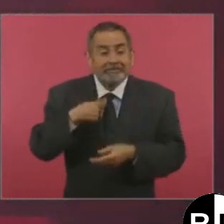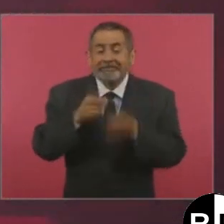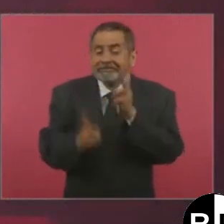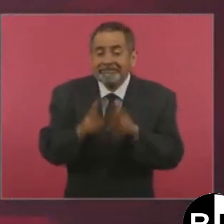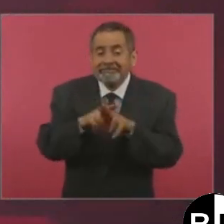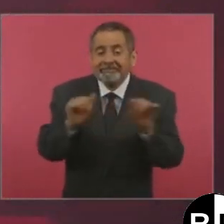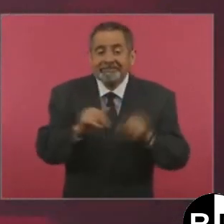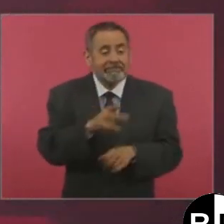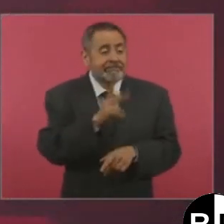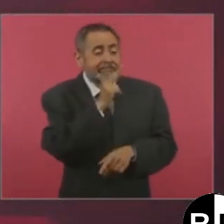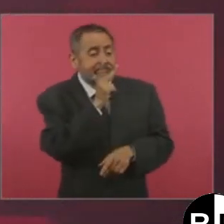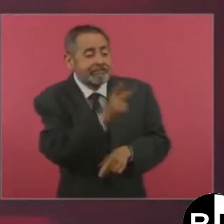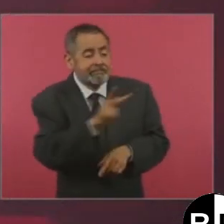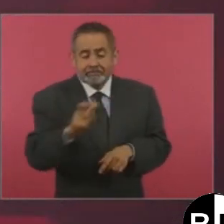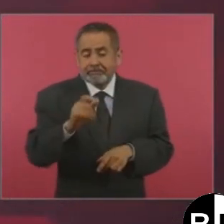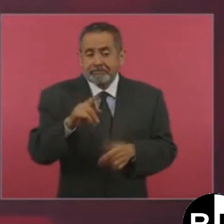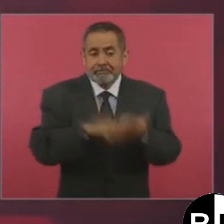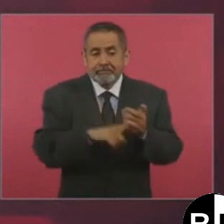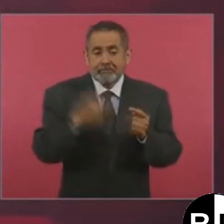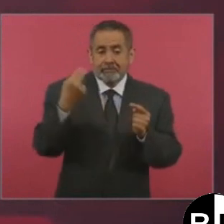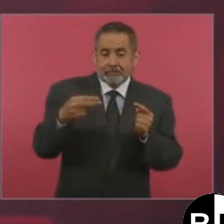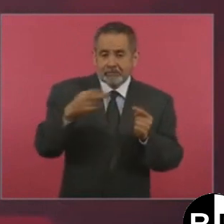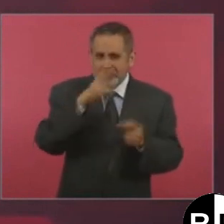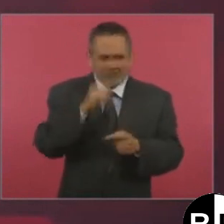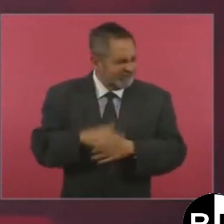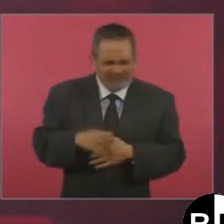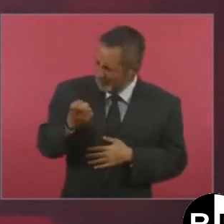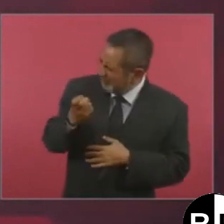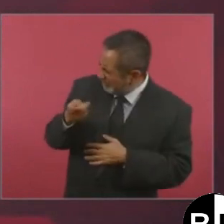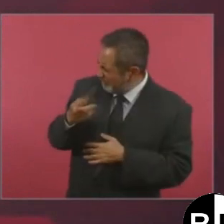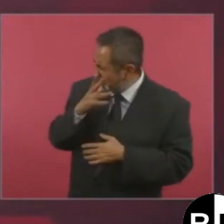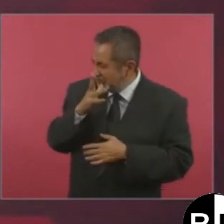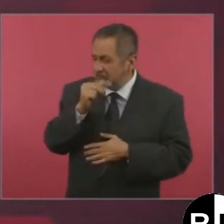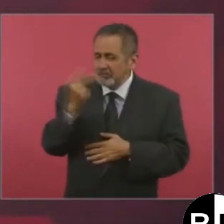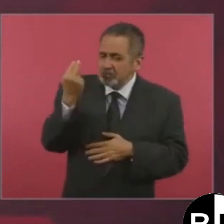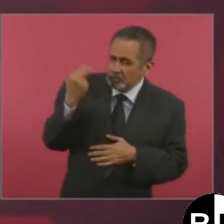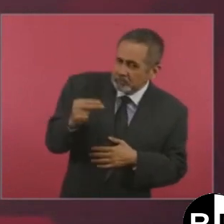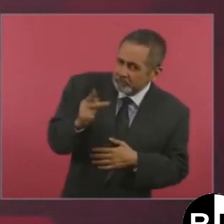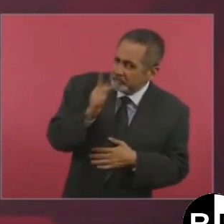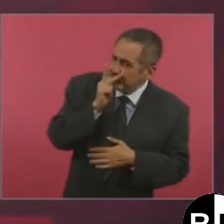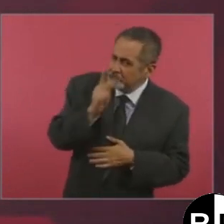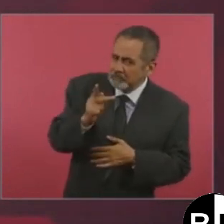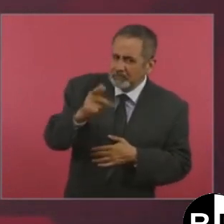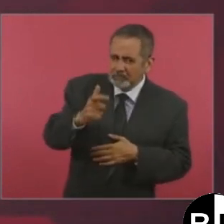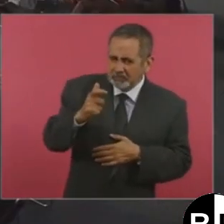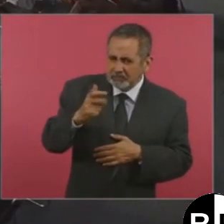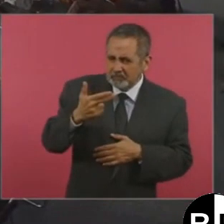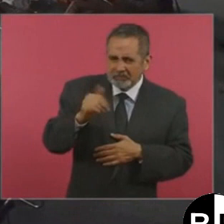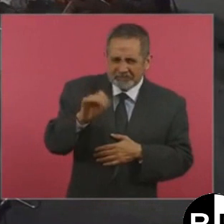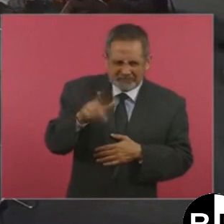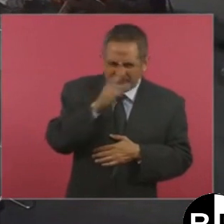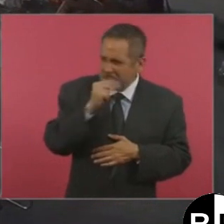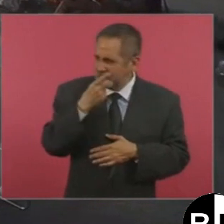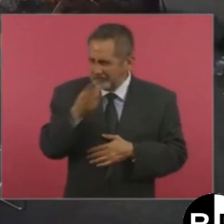señora o no voy a pronunciar su nombre, creo que eso es. No puedo pronunciar su nombre.